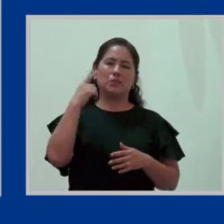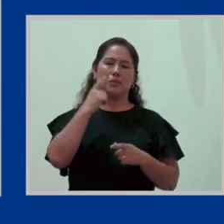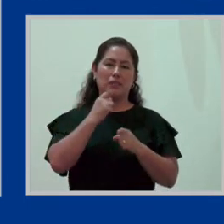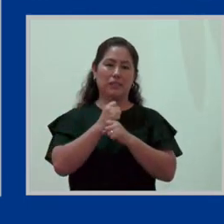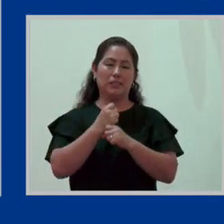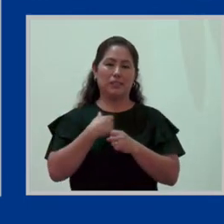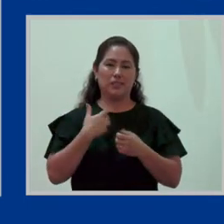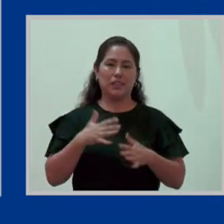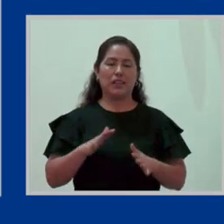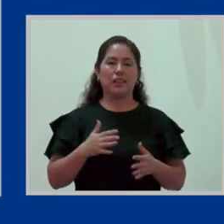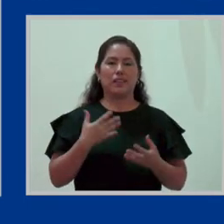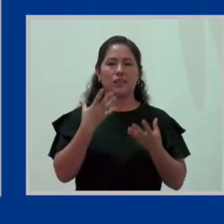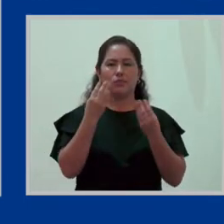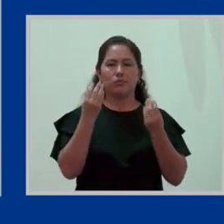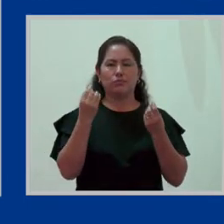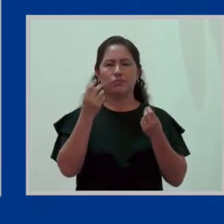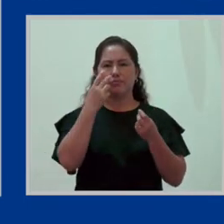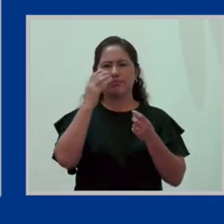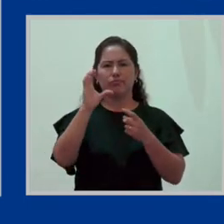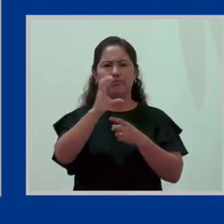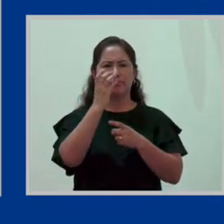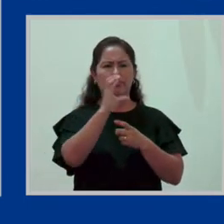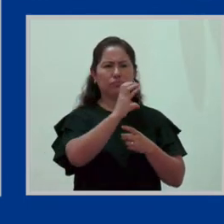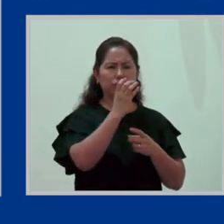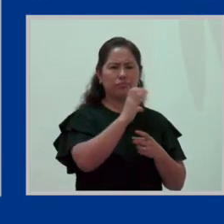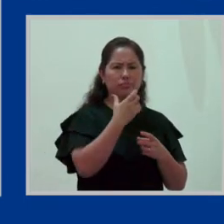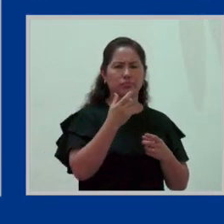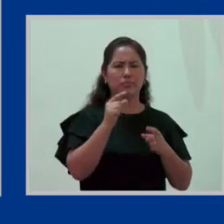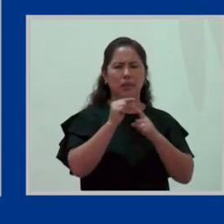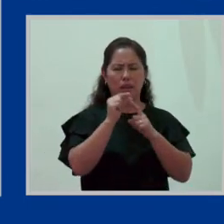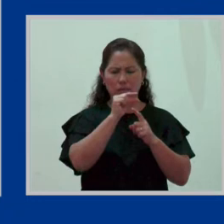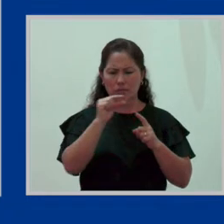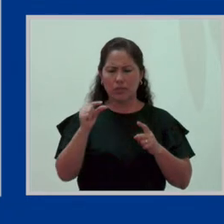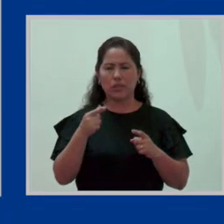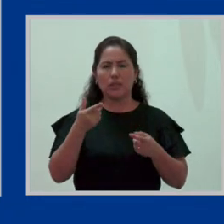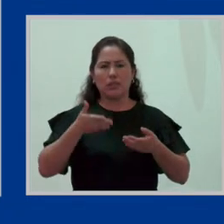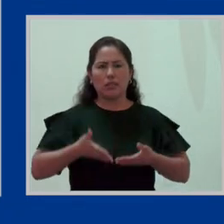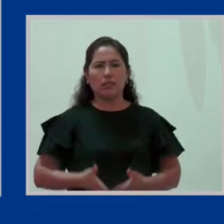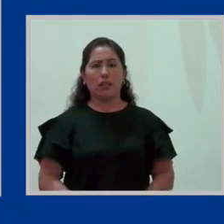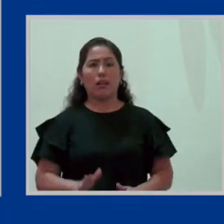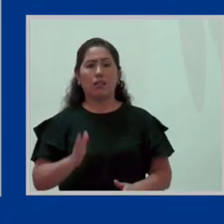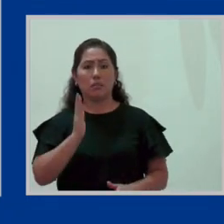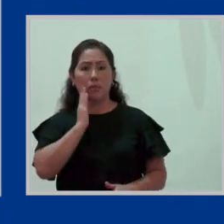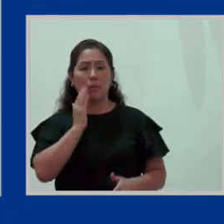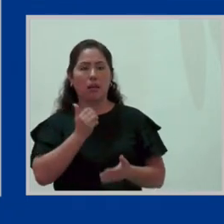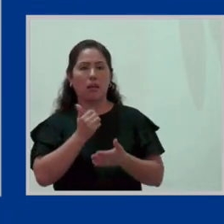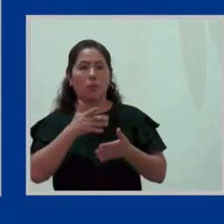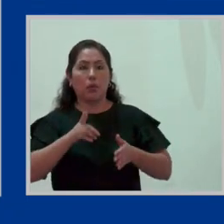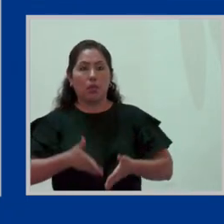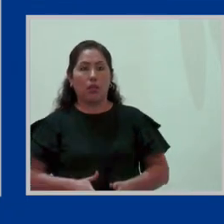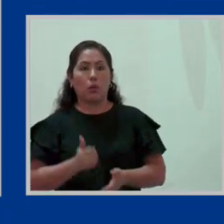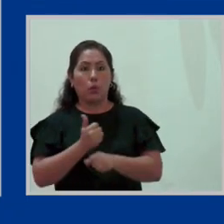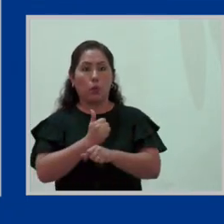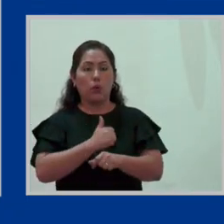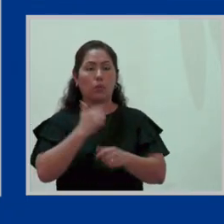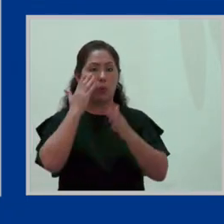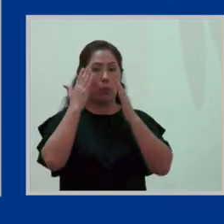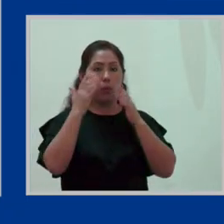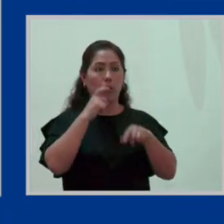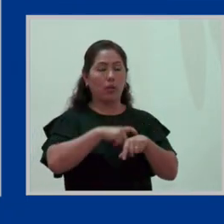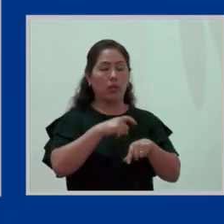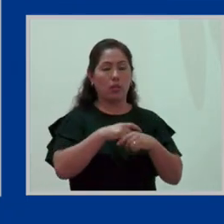supuesto me llegaron muchos comentarios de uy, nace la mamá y nace la culpa, así que ten cuidado, ¿no? Y es verdad.